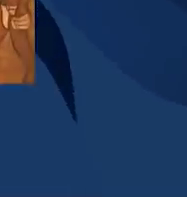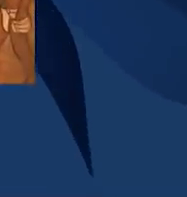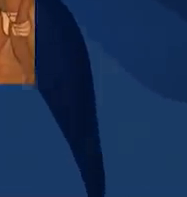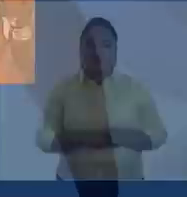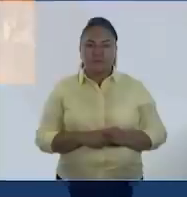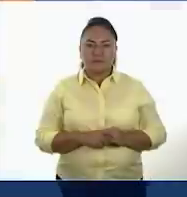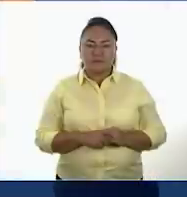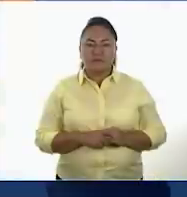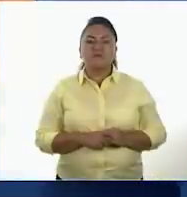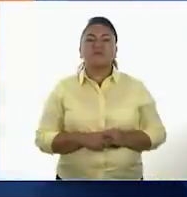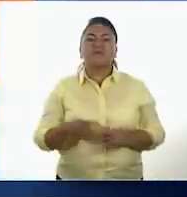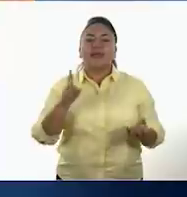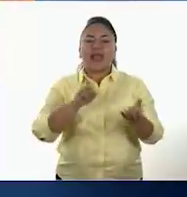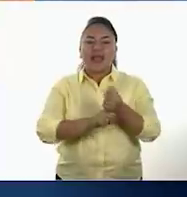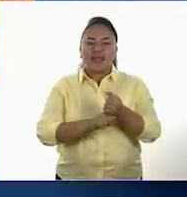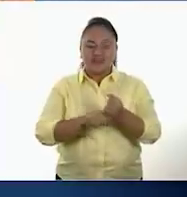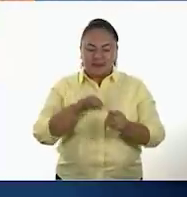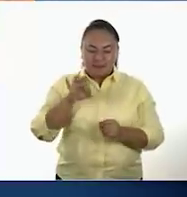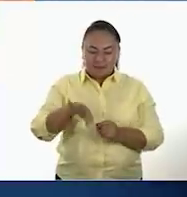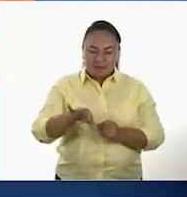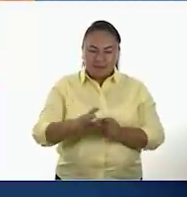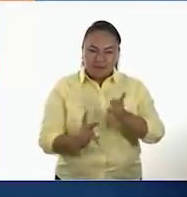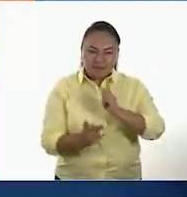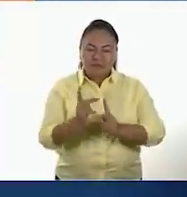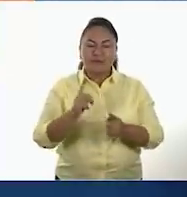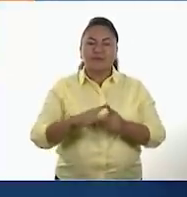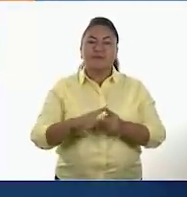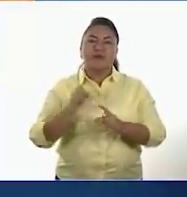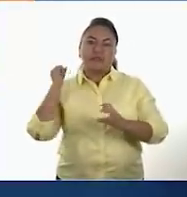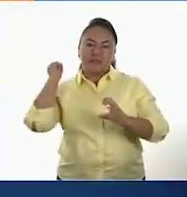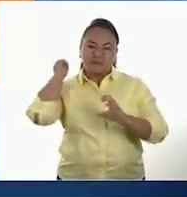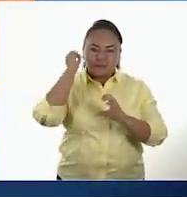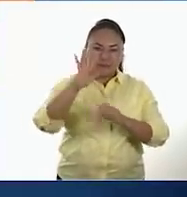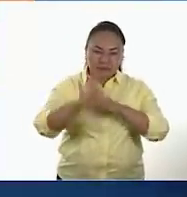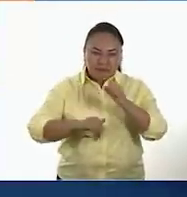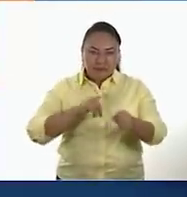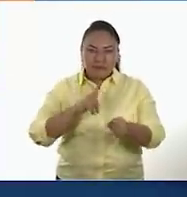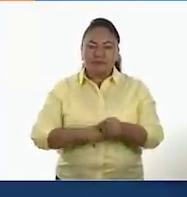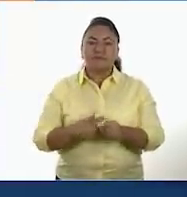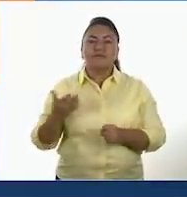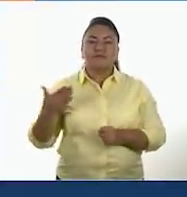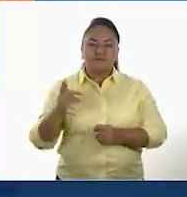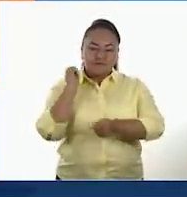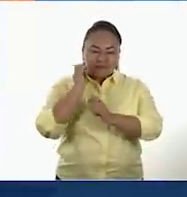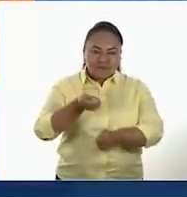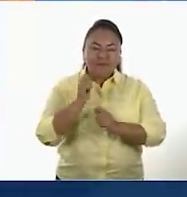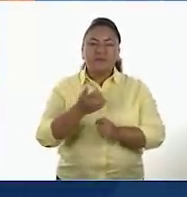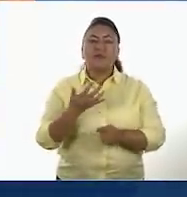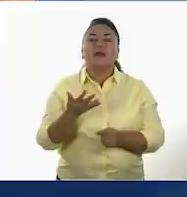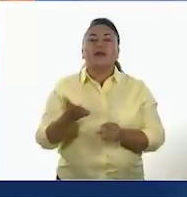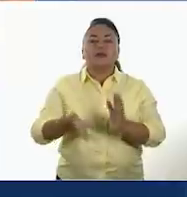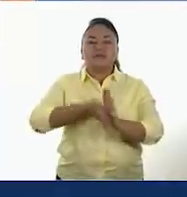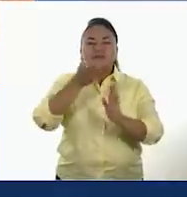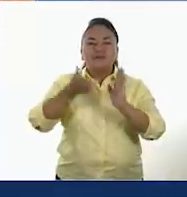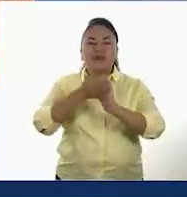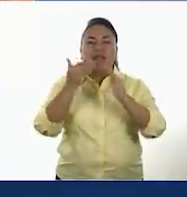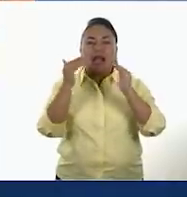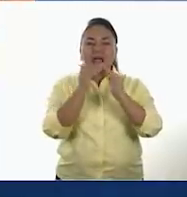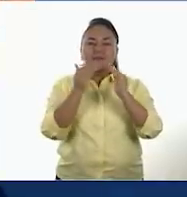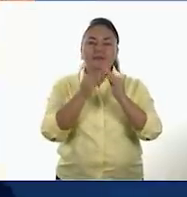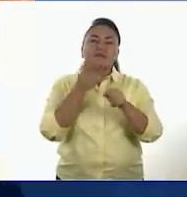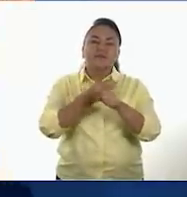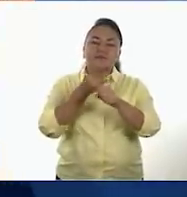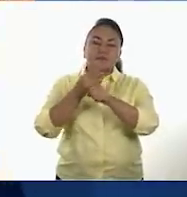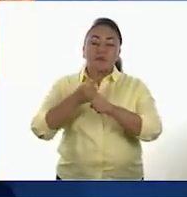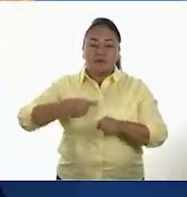Entre las actividades de la siembra, la caza, la pesca, la colecta y la construcción de viviendas, Los aldeanos del